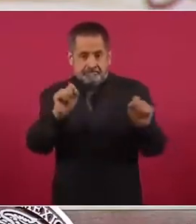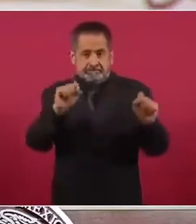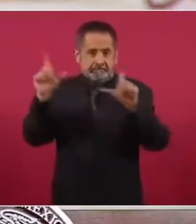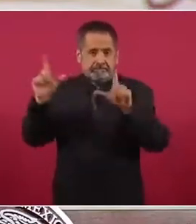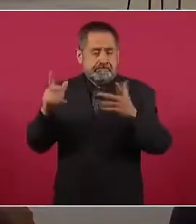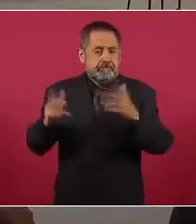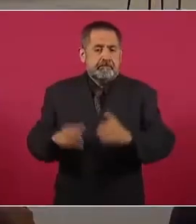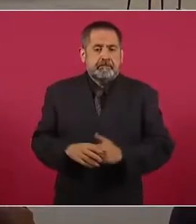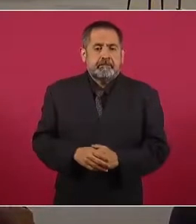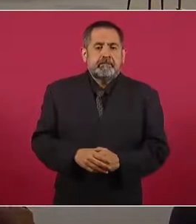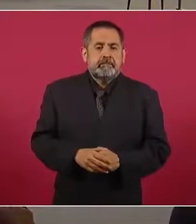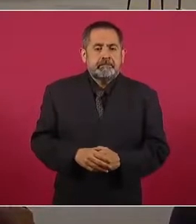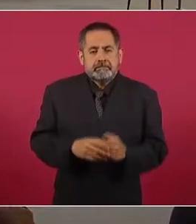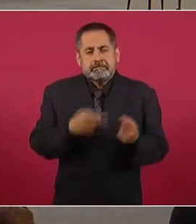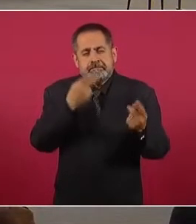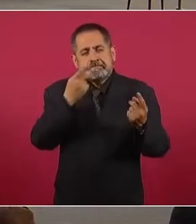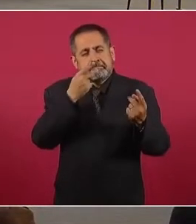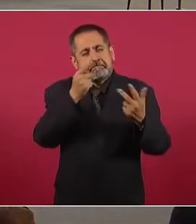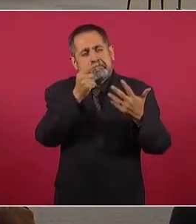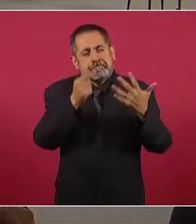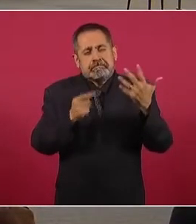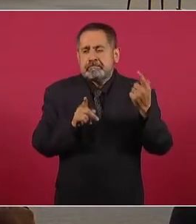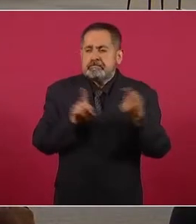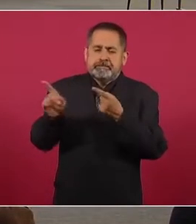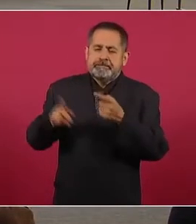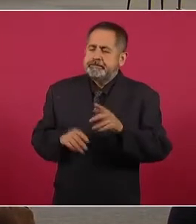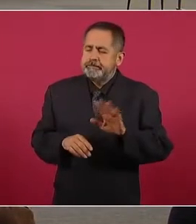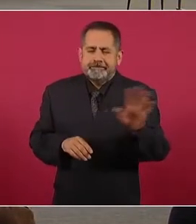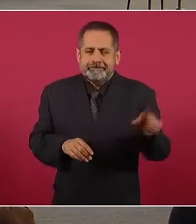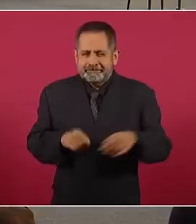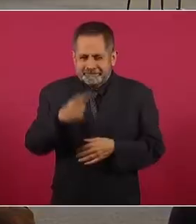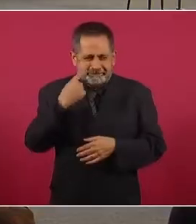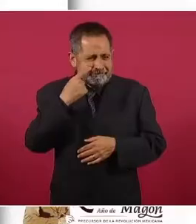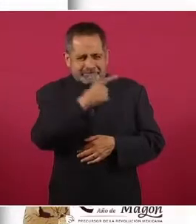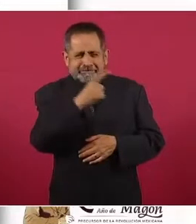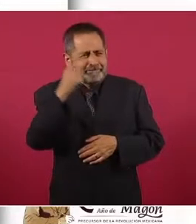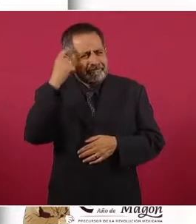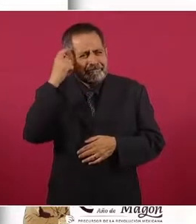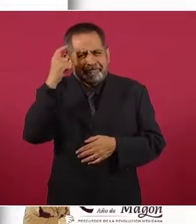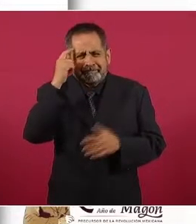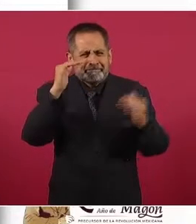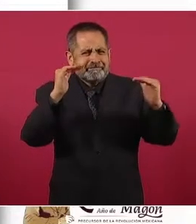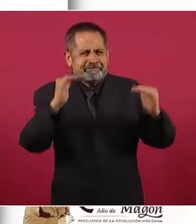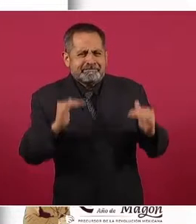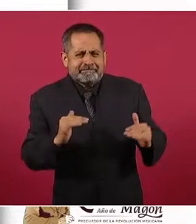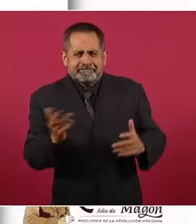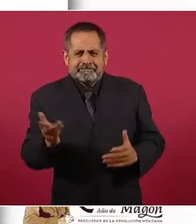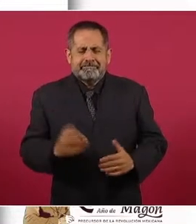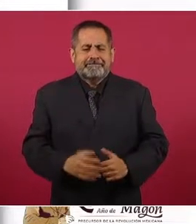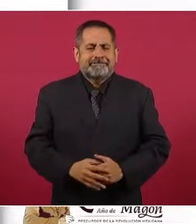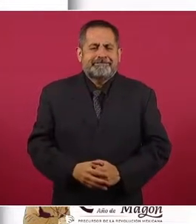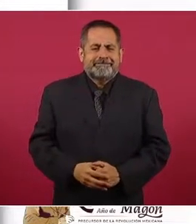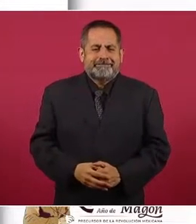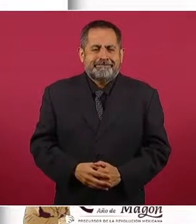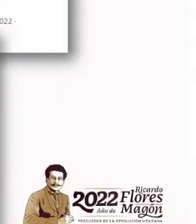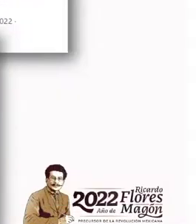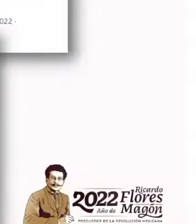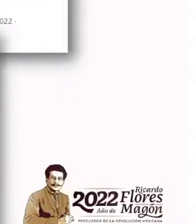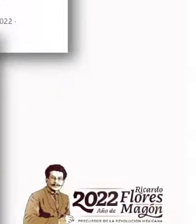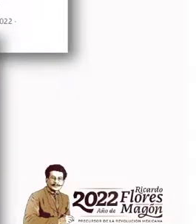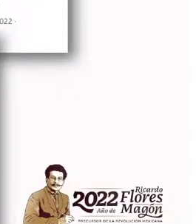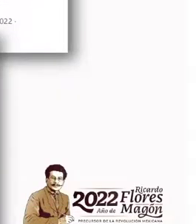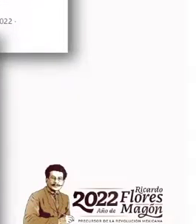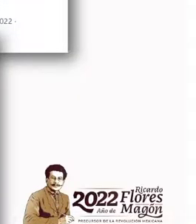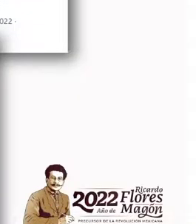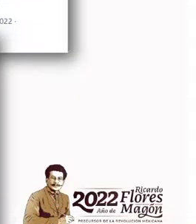lo que dijeron. Pero ustedes juzguen el nivel. Y bueno, en el mismo tenor vamos a